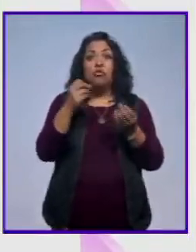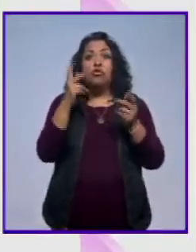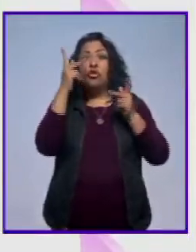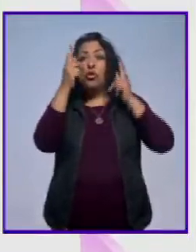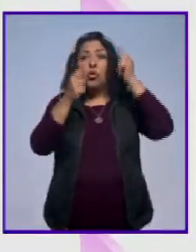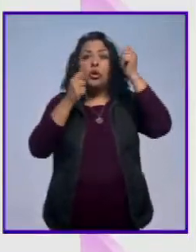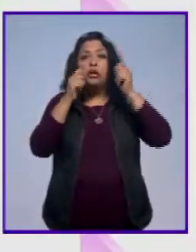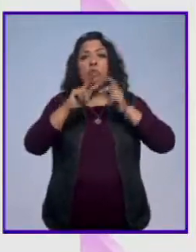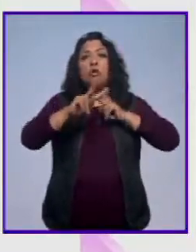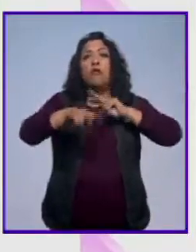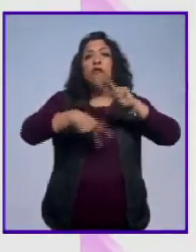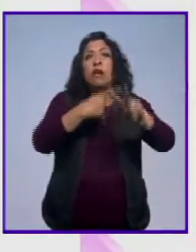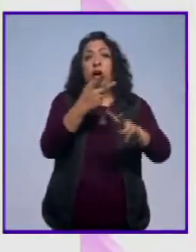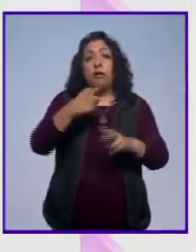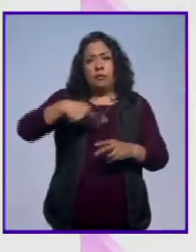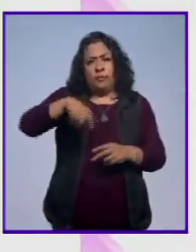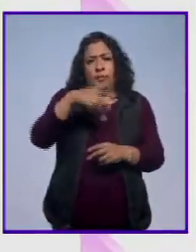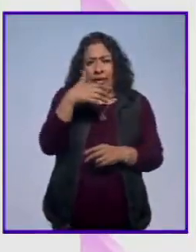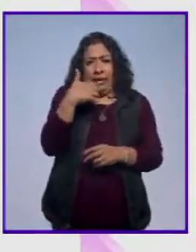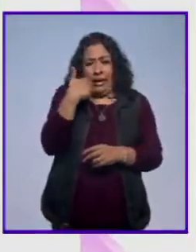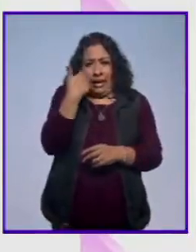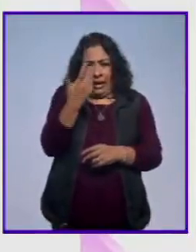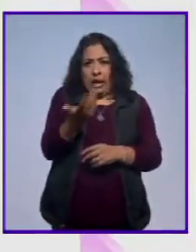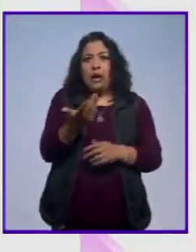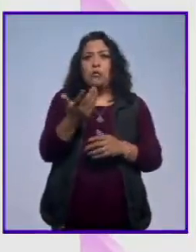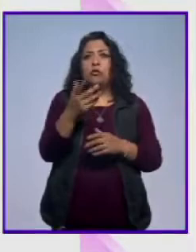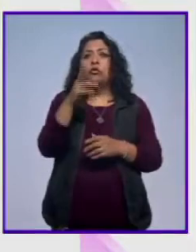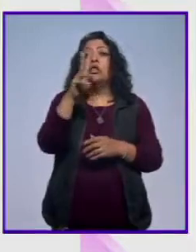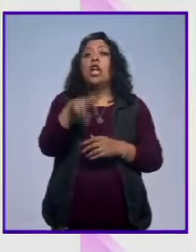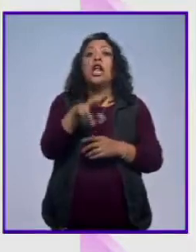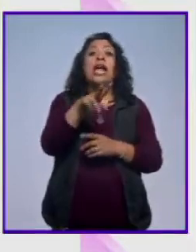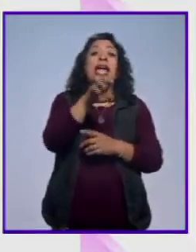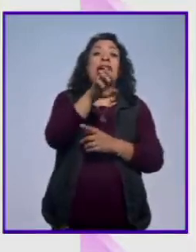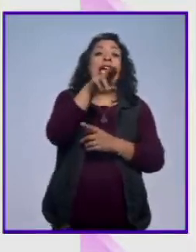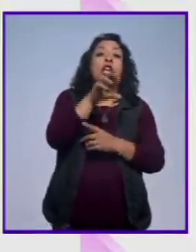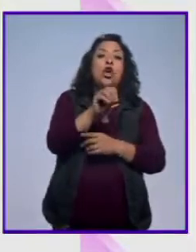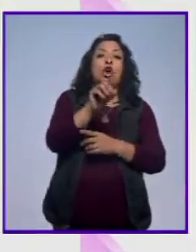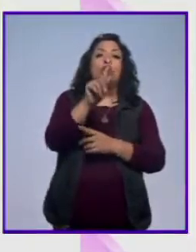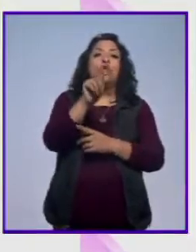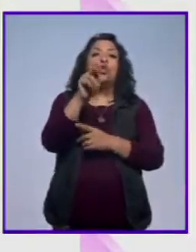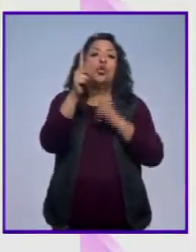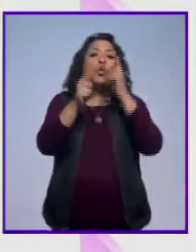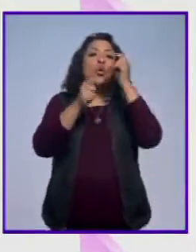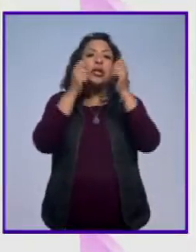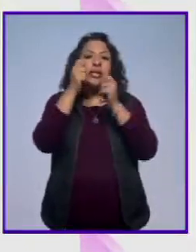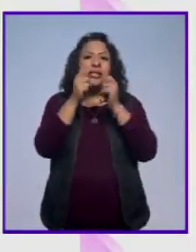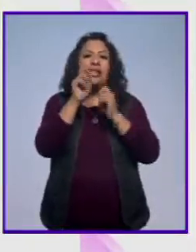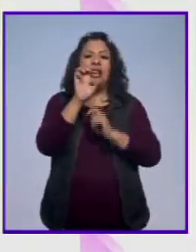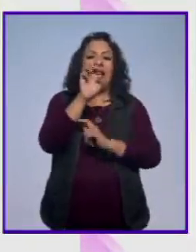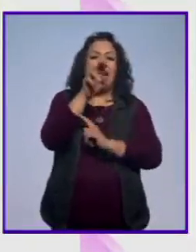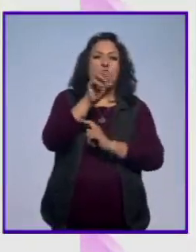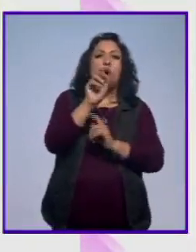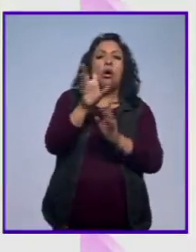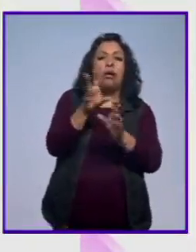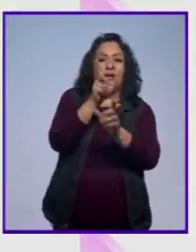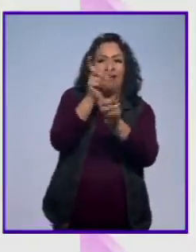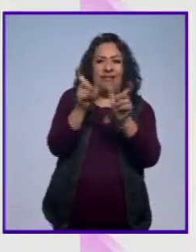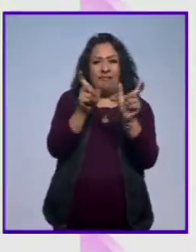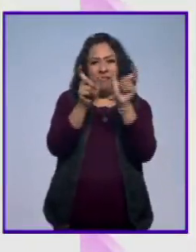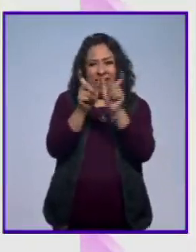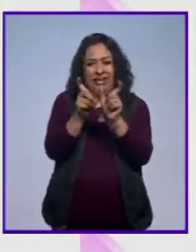turístico. Nosotros queremos que sea un destino enoturístico, con la parte eno como